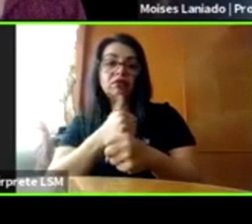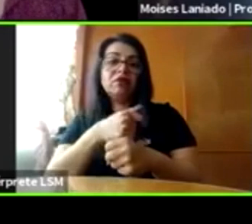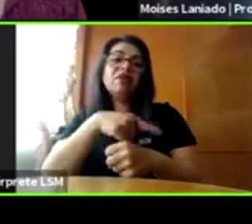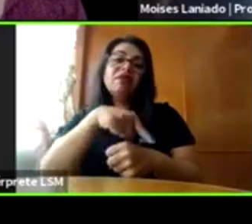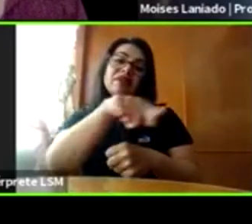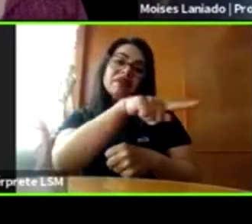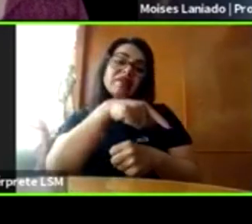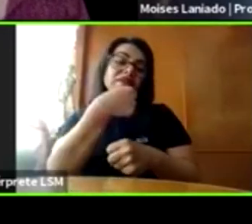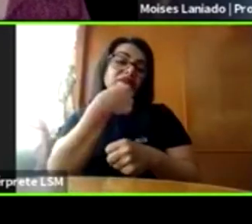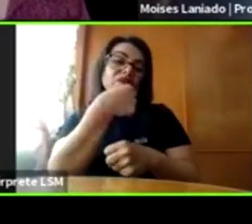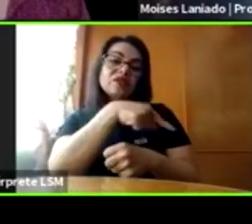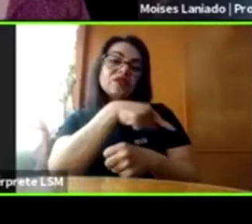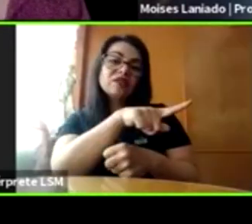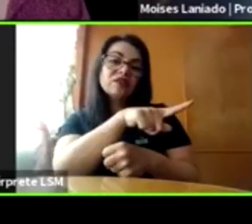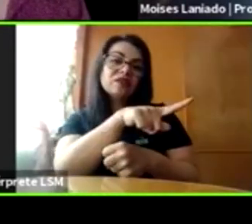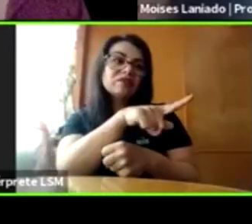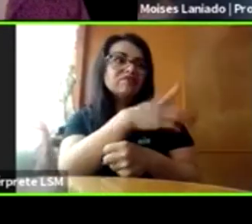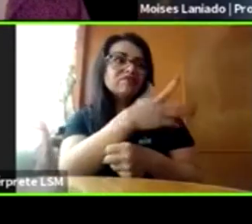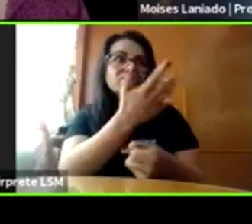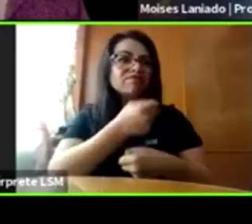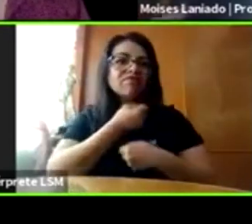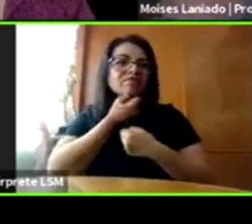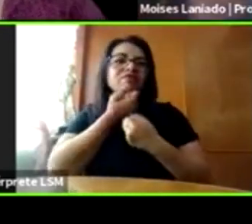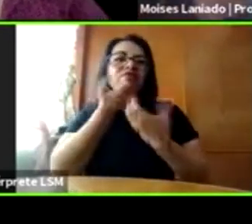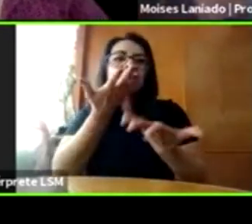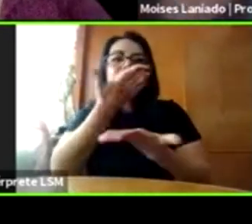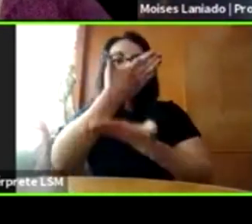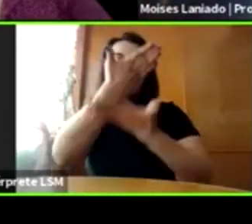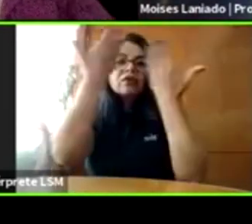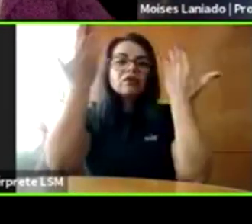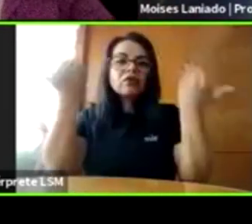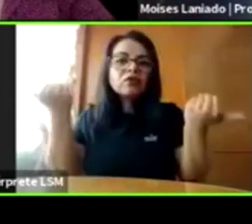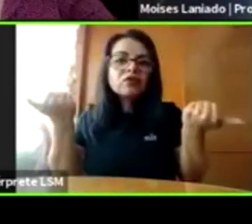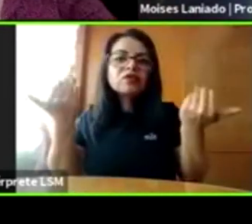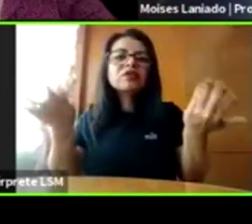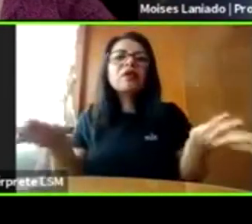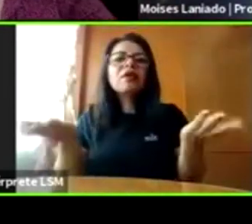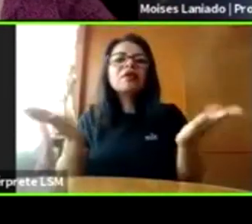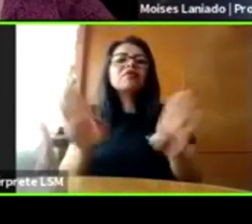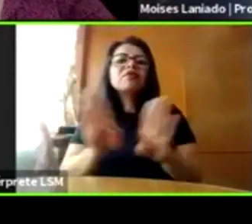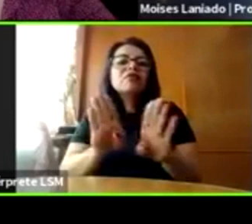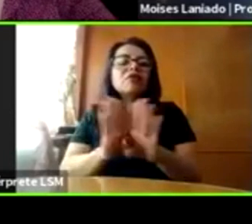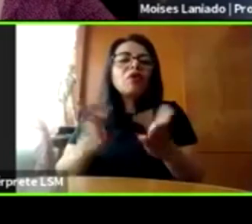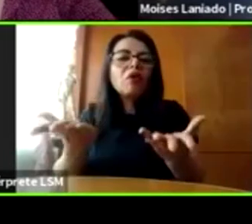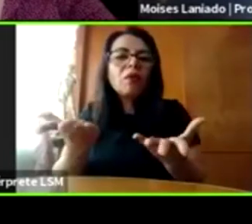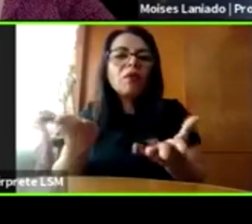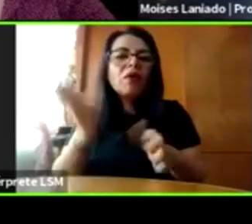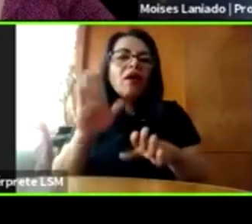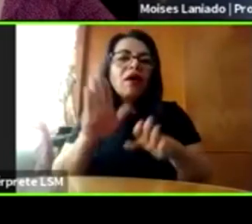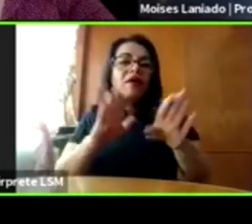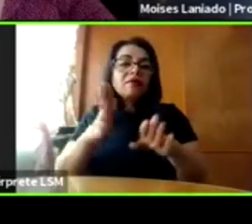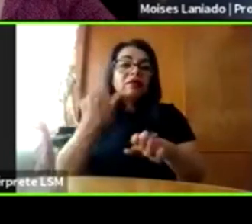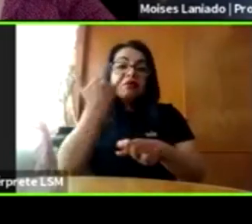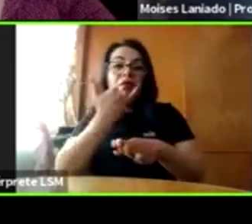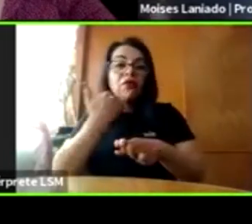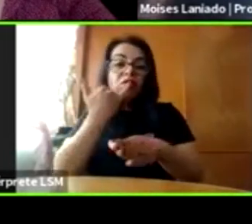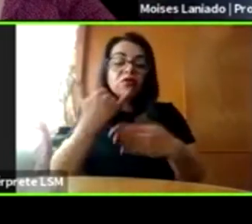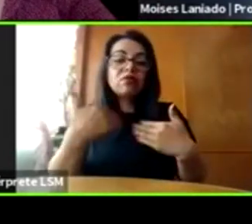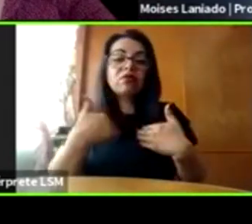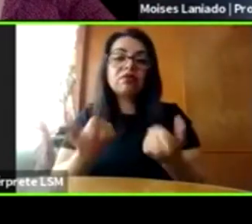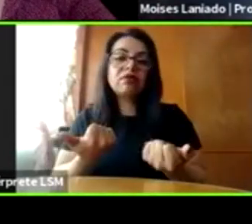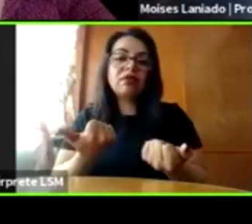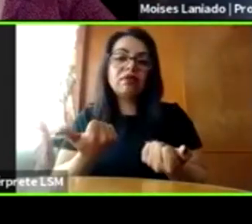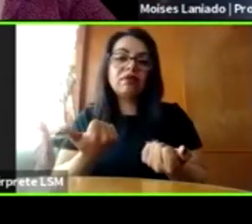de lenguaje suficientes como para poder hablar en el idioma que los adultos entendemos. Y por lo tanto